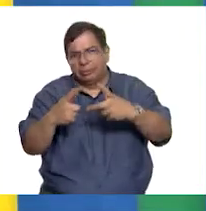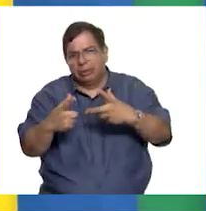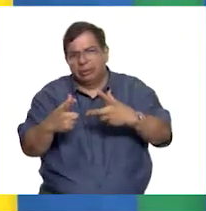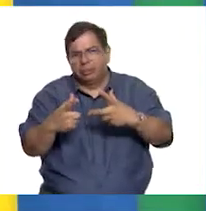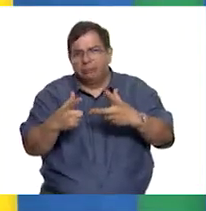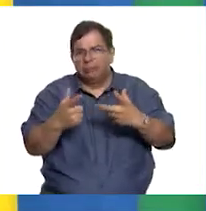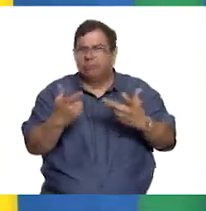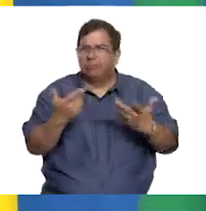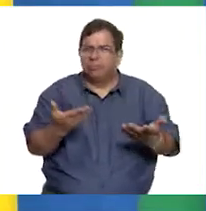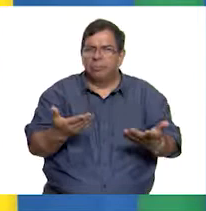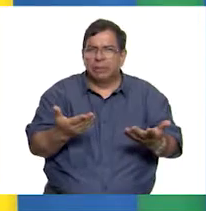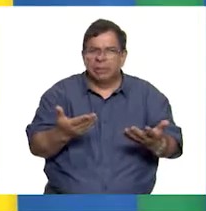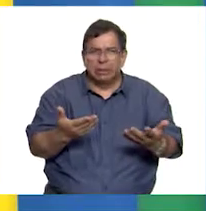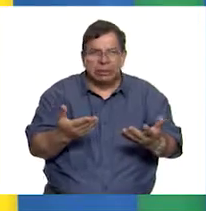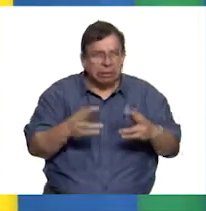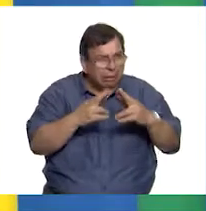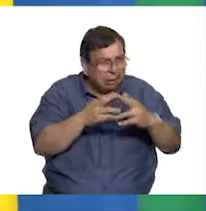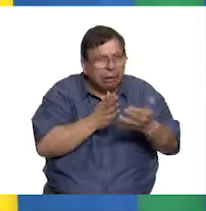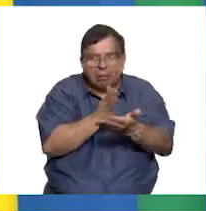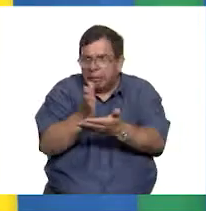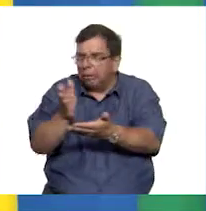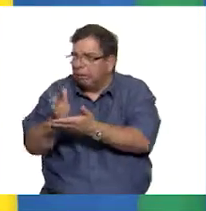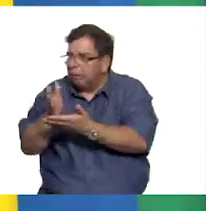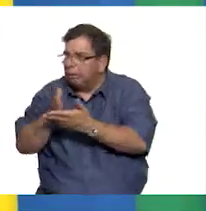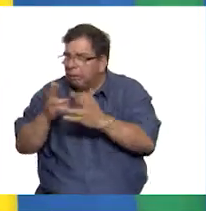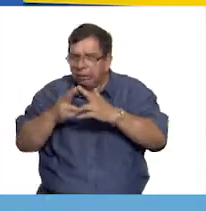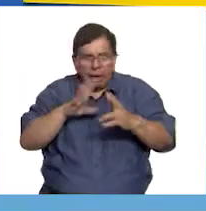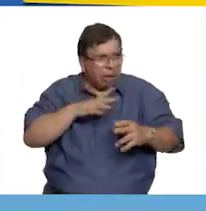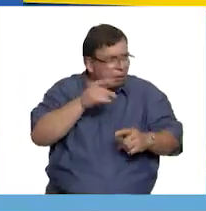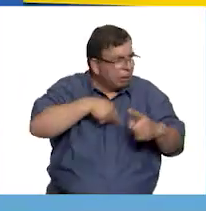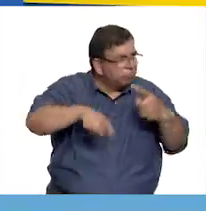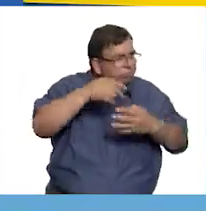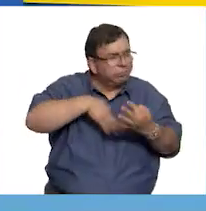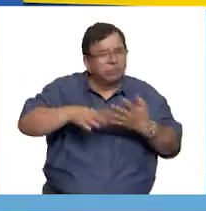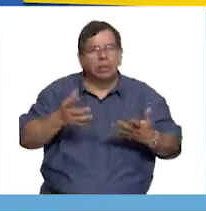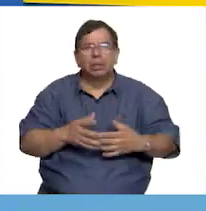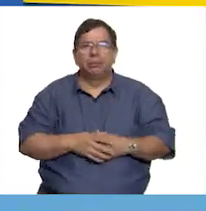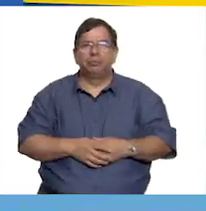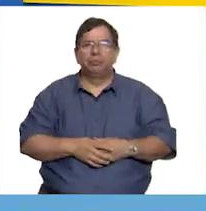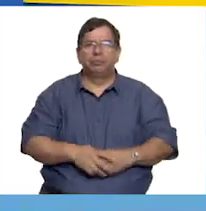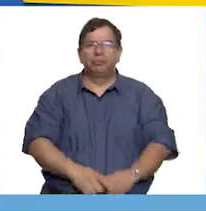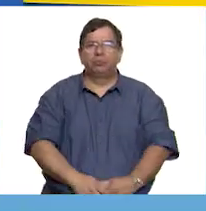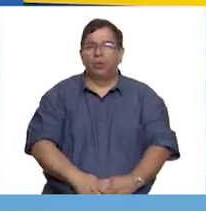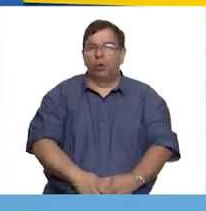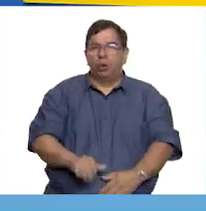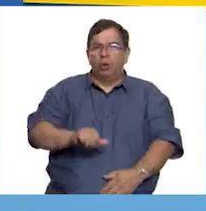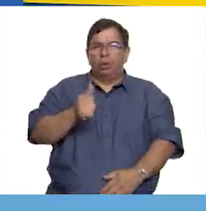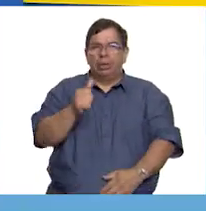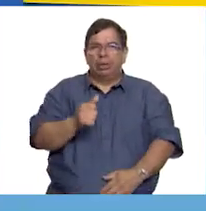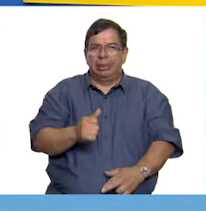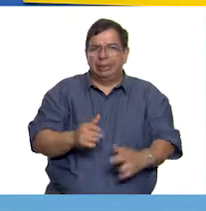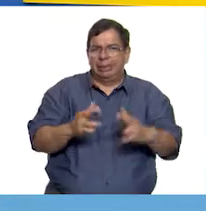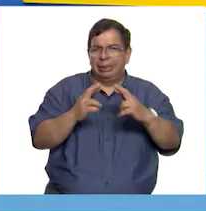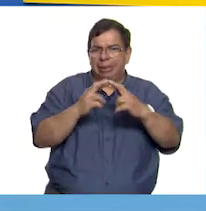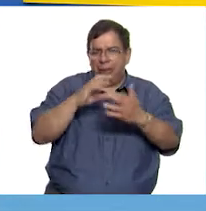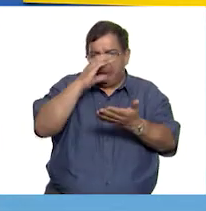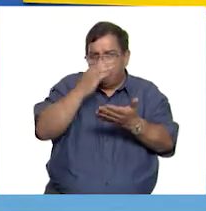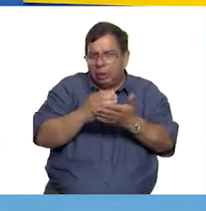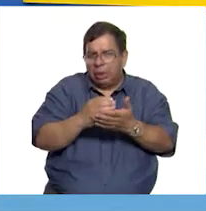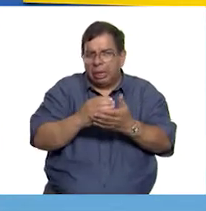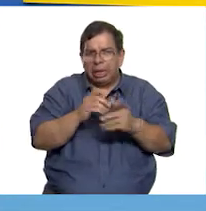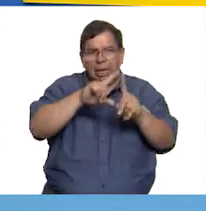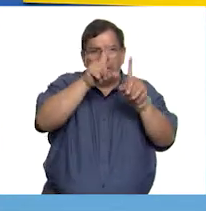lo visto, sí estaban en todos lados el tema religioso. Otro aspecto en la que la Iglesia Nuevo Hispana fue muy